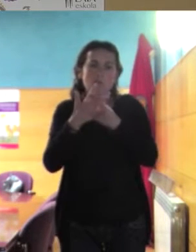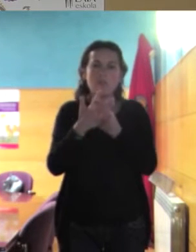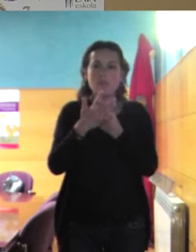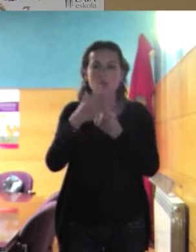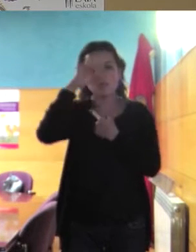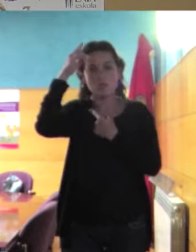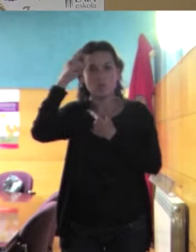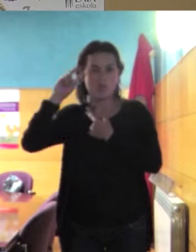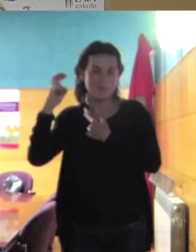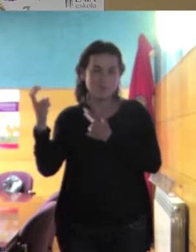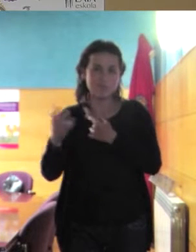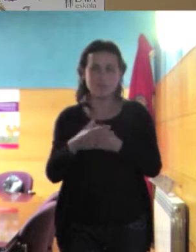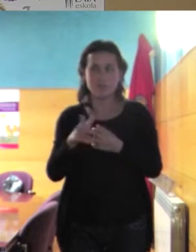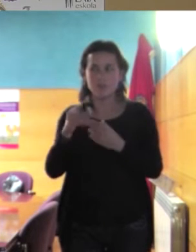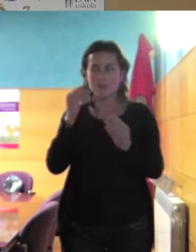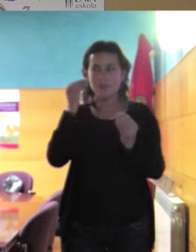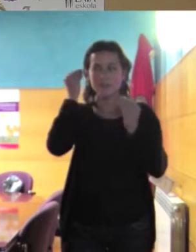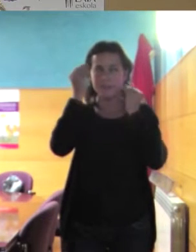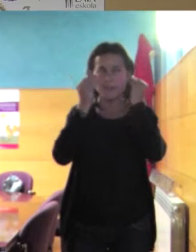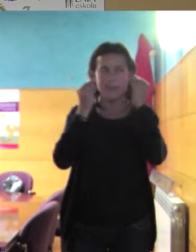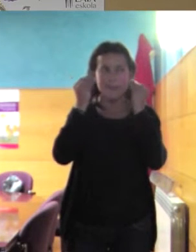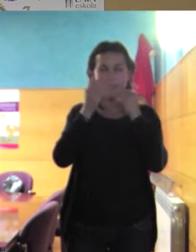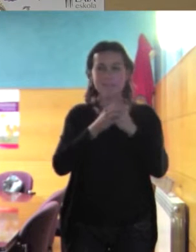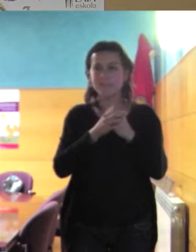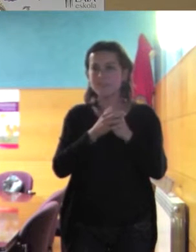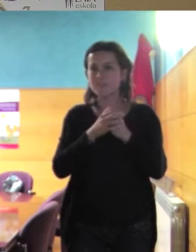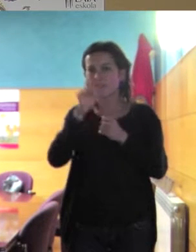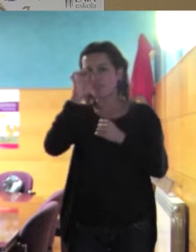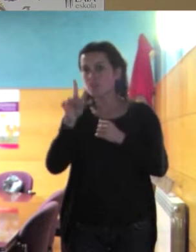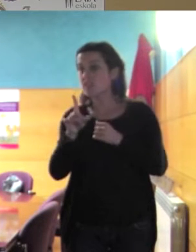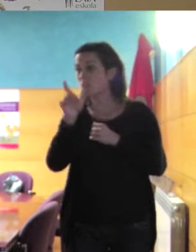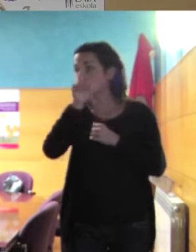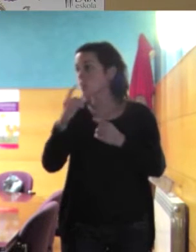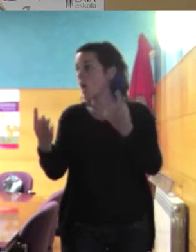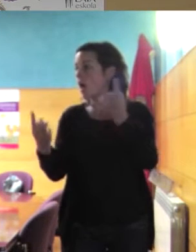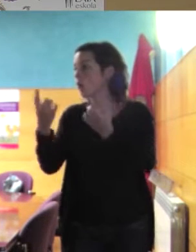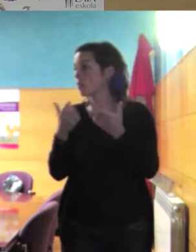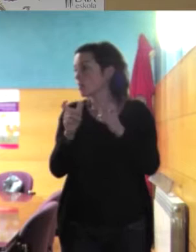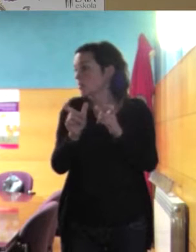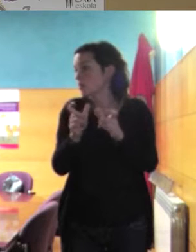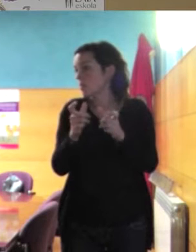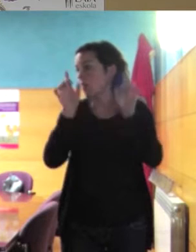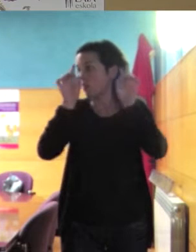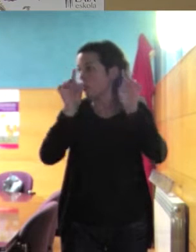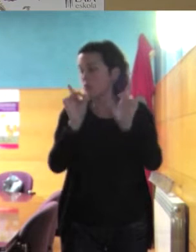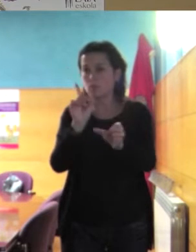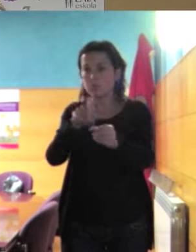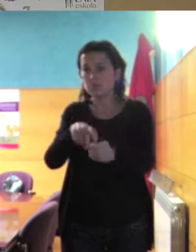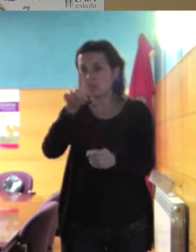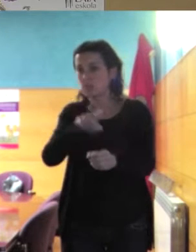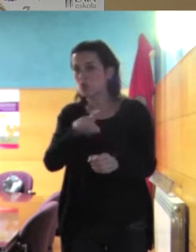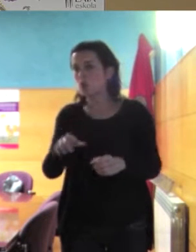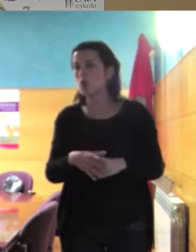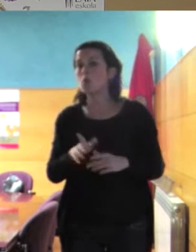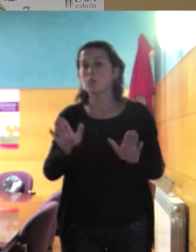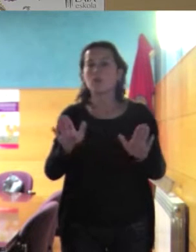Seguramente estáis pensando ya, no sé si hay gente aquí de educación, pero bueno, pues también en